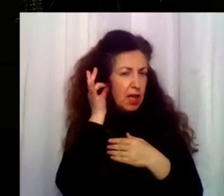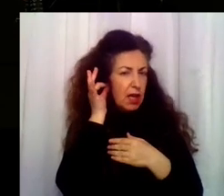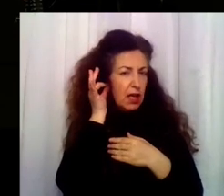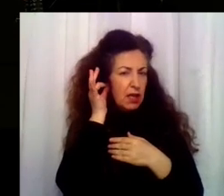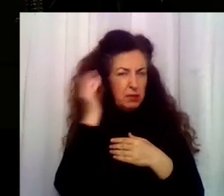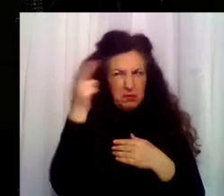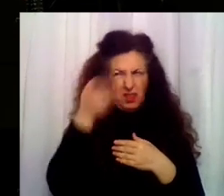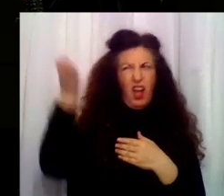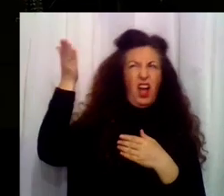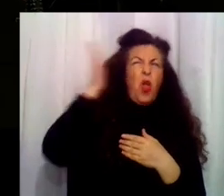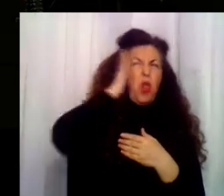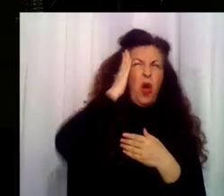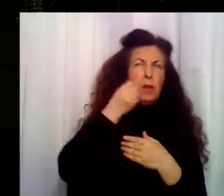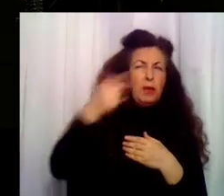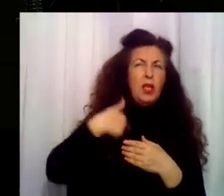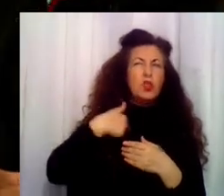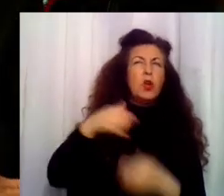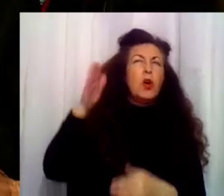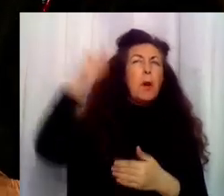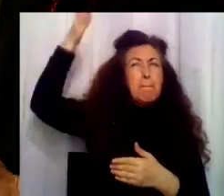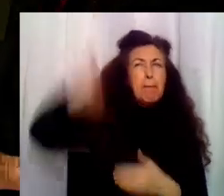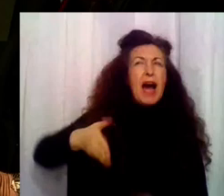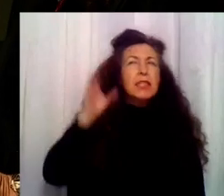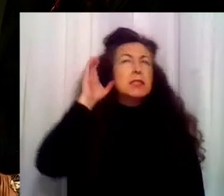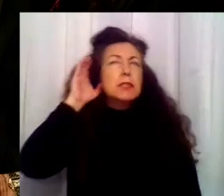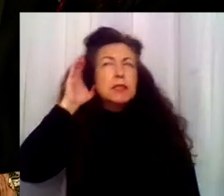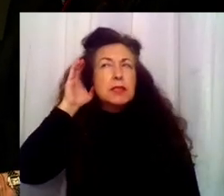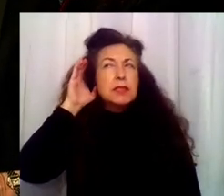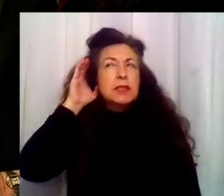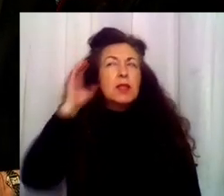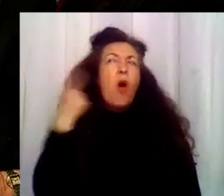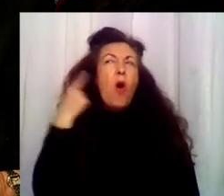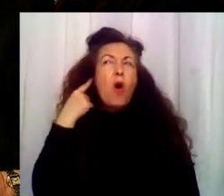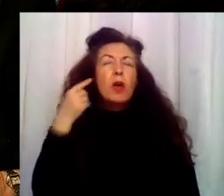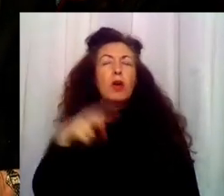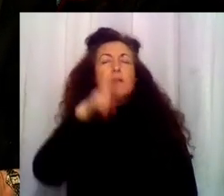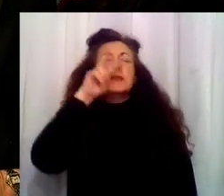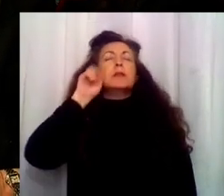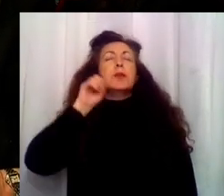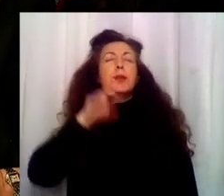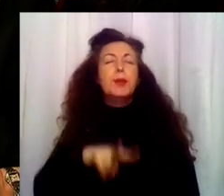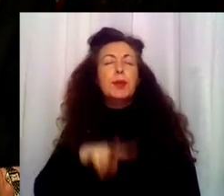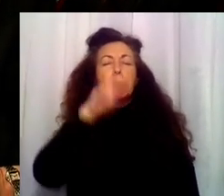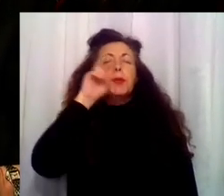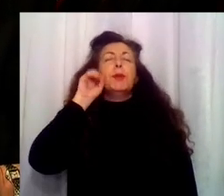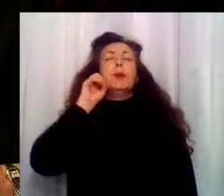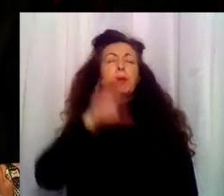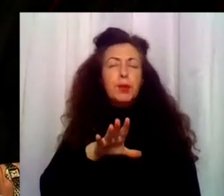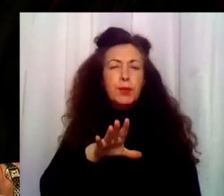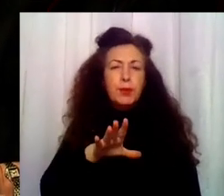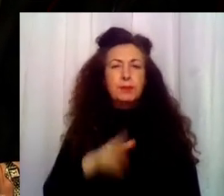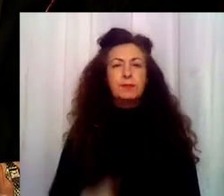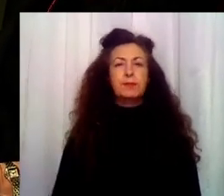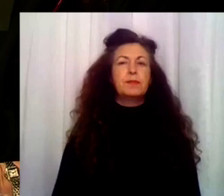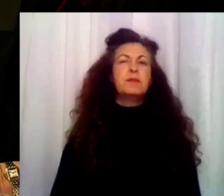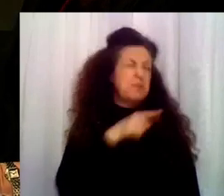Pego el oído y te escucho respirar hondo. ¿Y en qué piensas, Natalia? En que no sé por qué estoy aquí y repito las escenas una y otra vez,